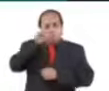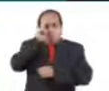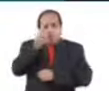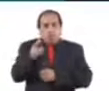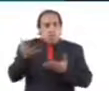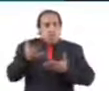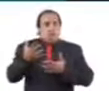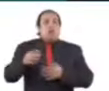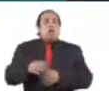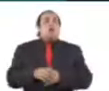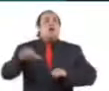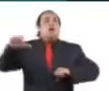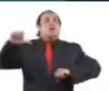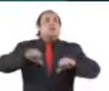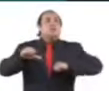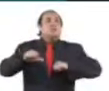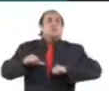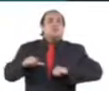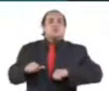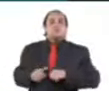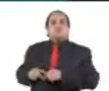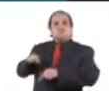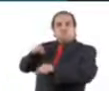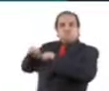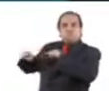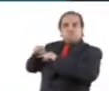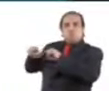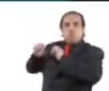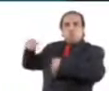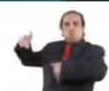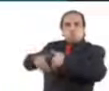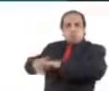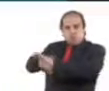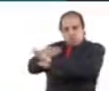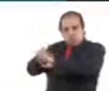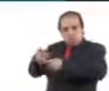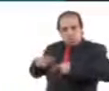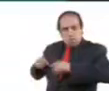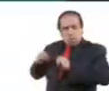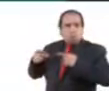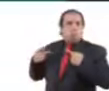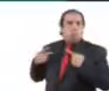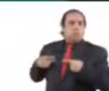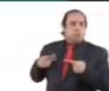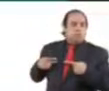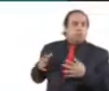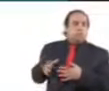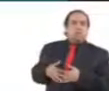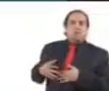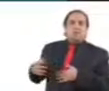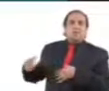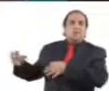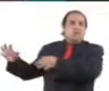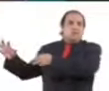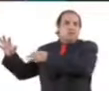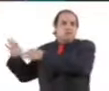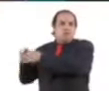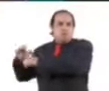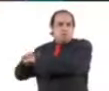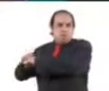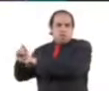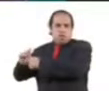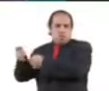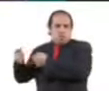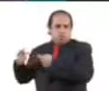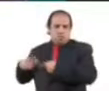conductas de intimidación o molestia a la víctima o a personas relacionadas con ellas. Y 1